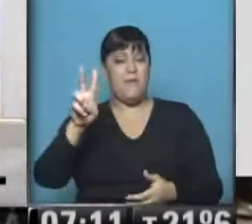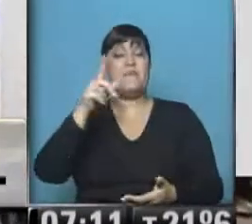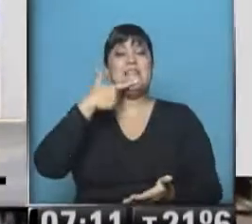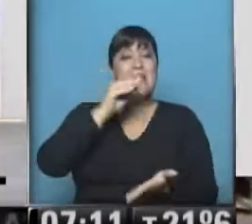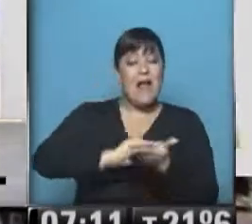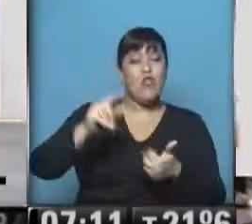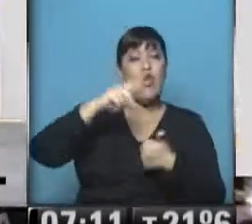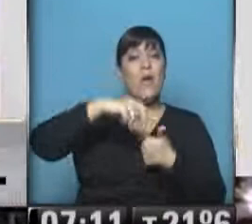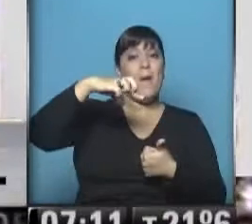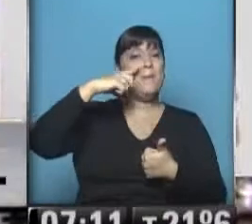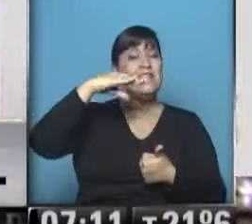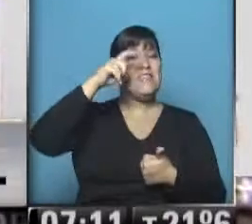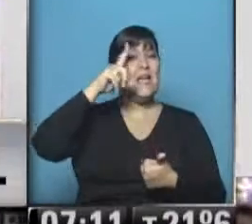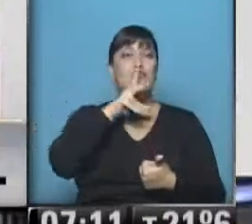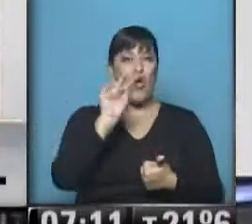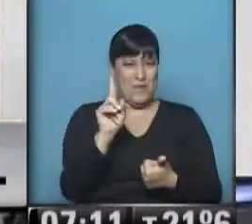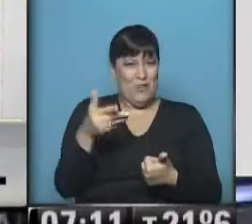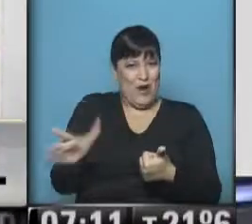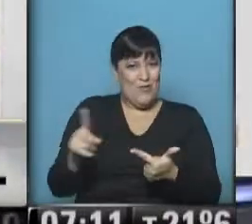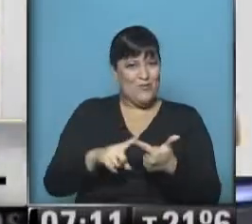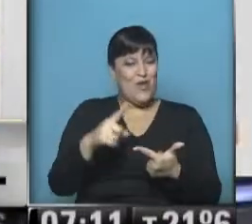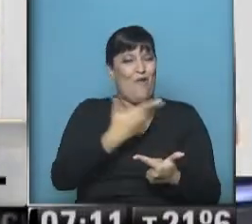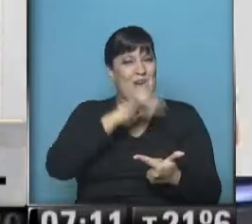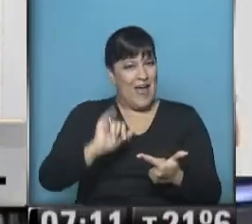y el renunciante Aníbal Fernández.